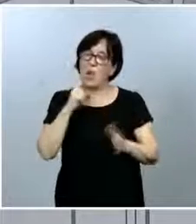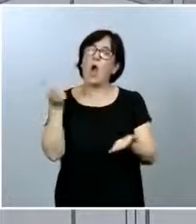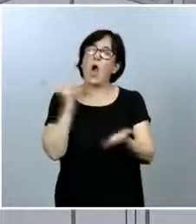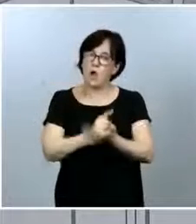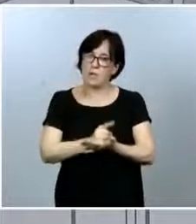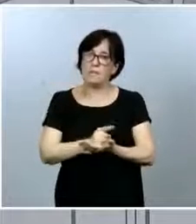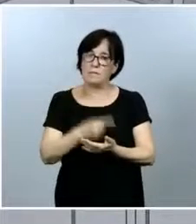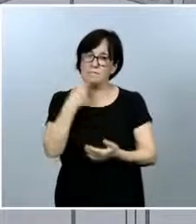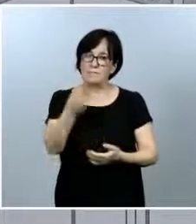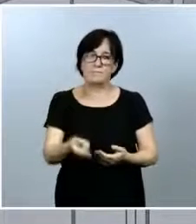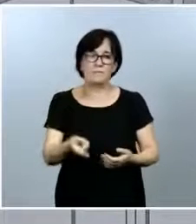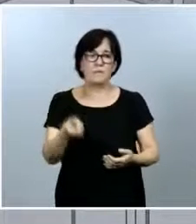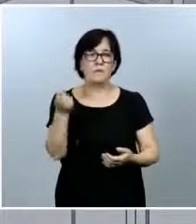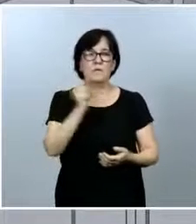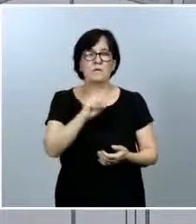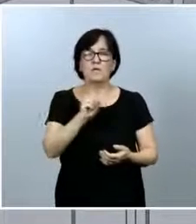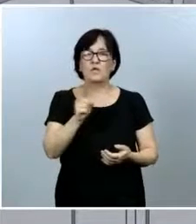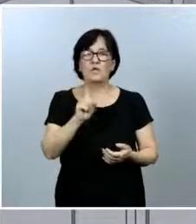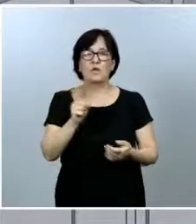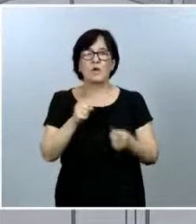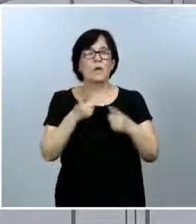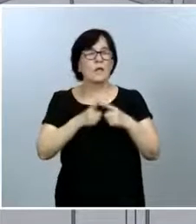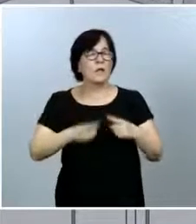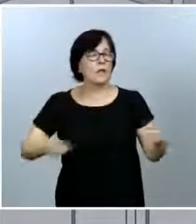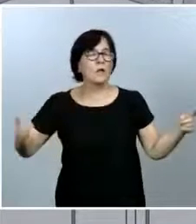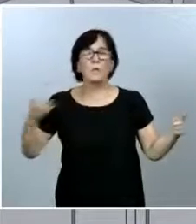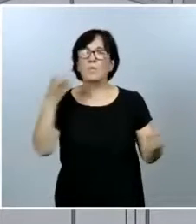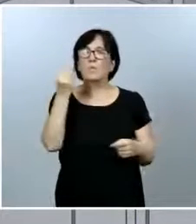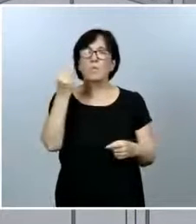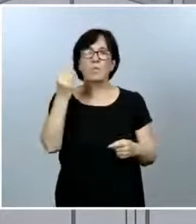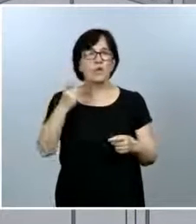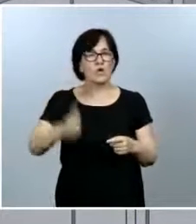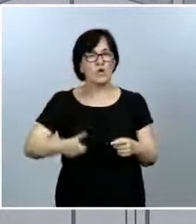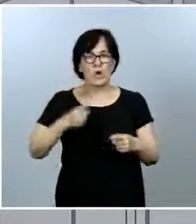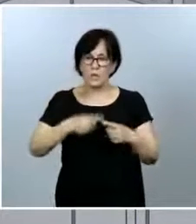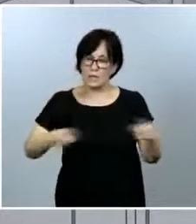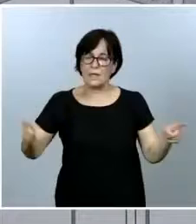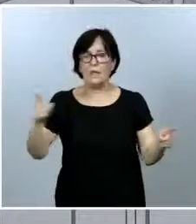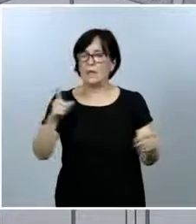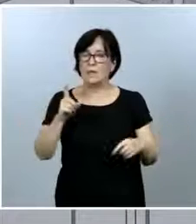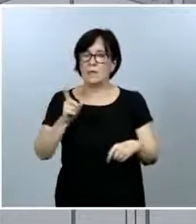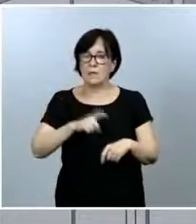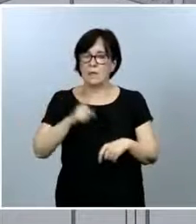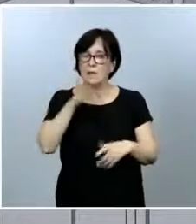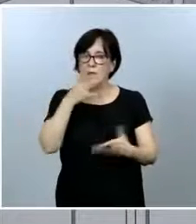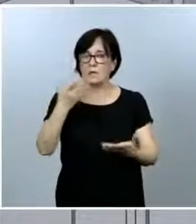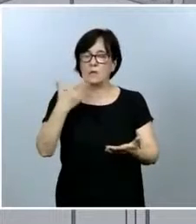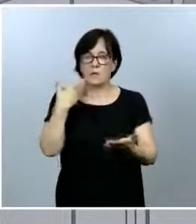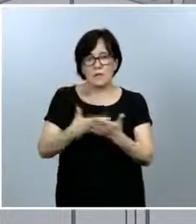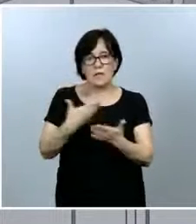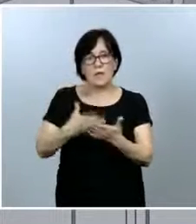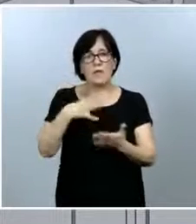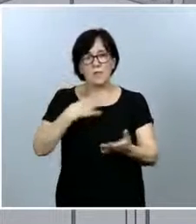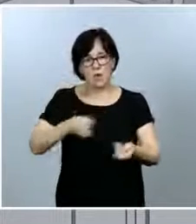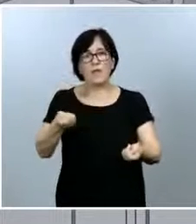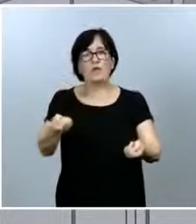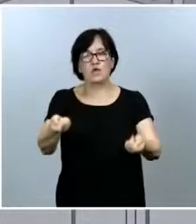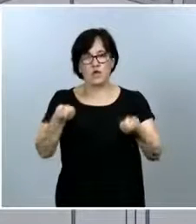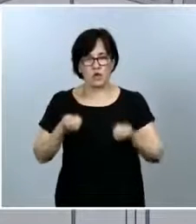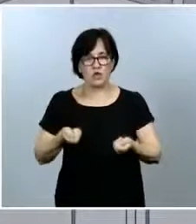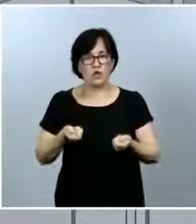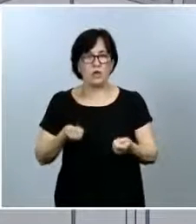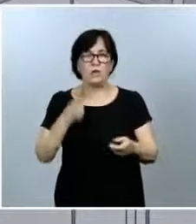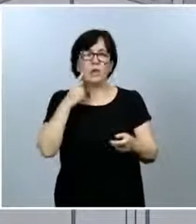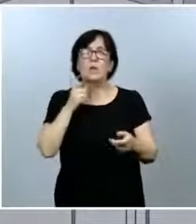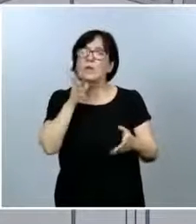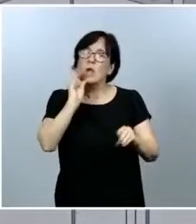no es muy largo no va a ser mucho más tiempo tenemos que garantizar que las cosas se pueden controlar es un gesto de